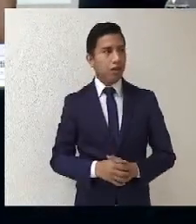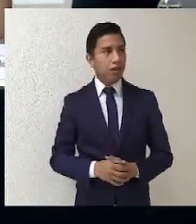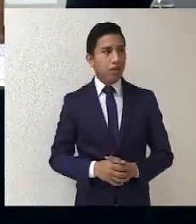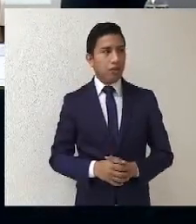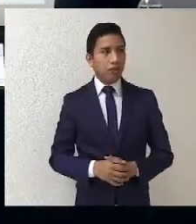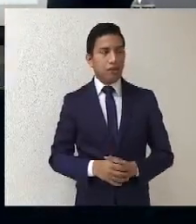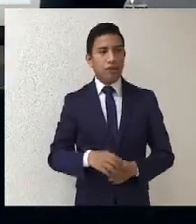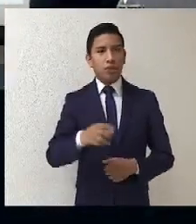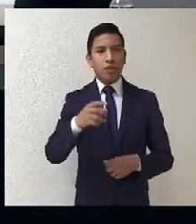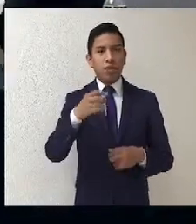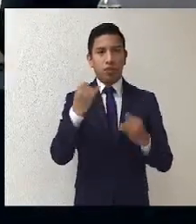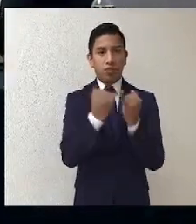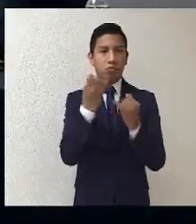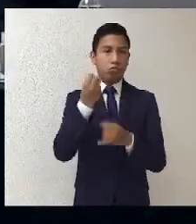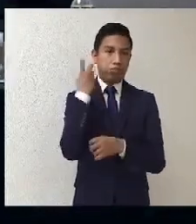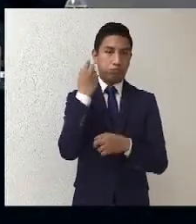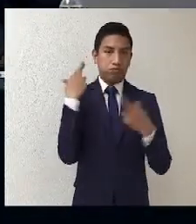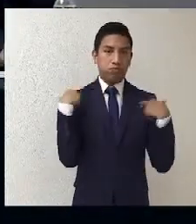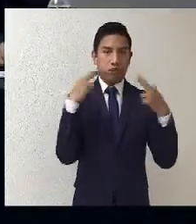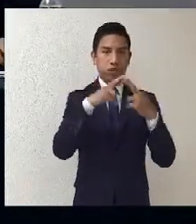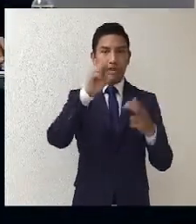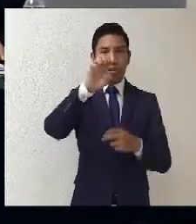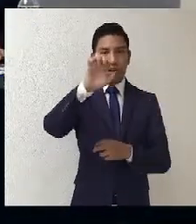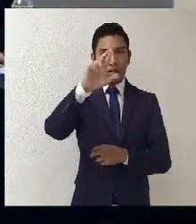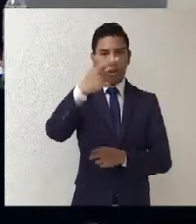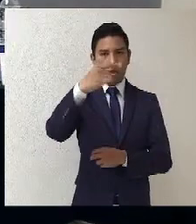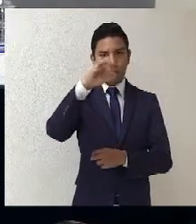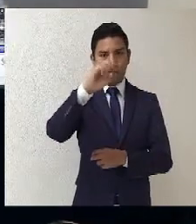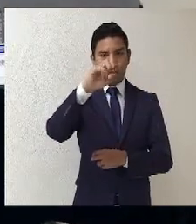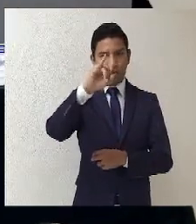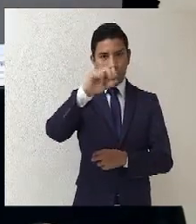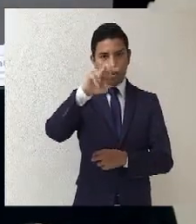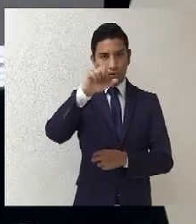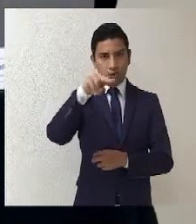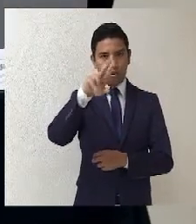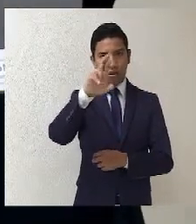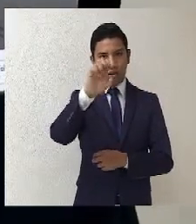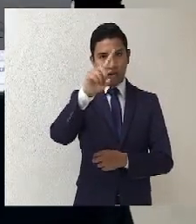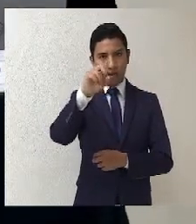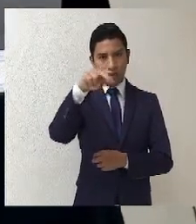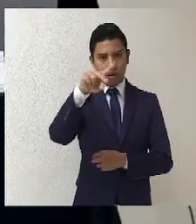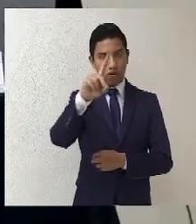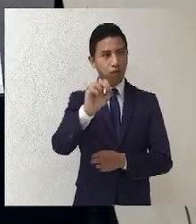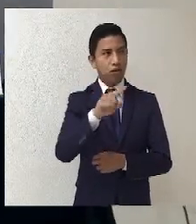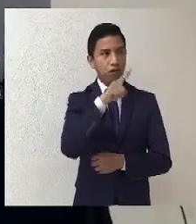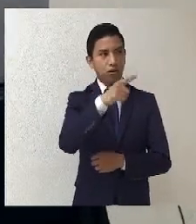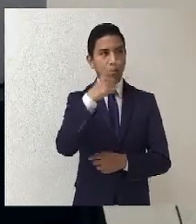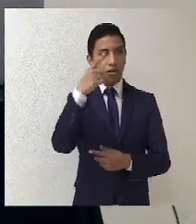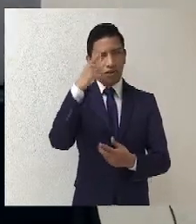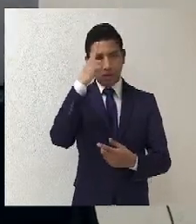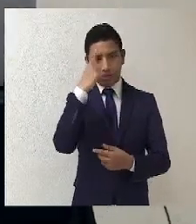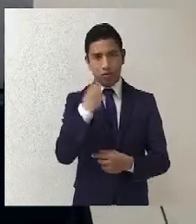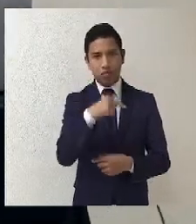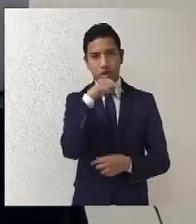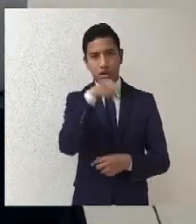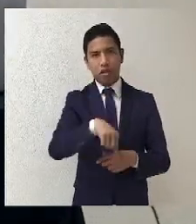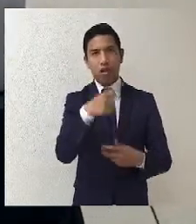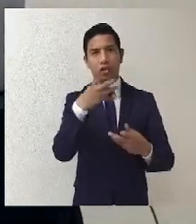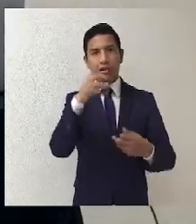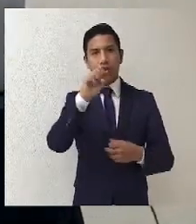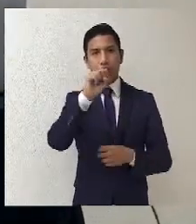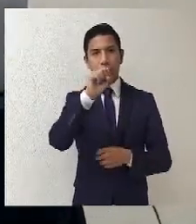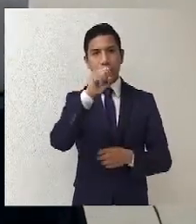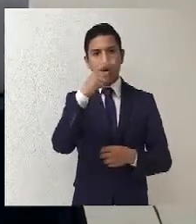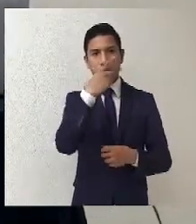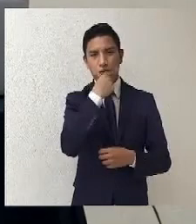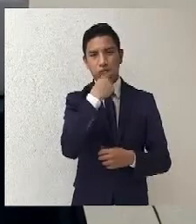Y a nuestro ponente, el maestro Sergio Iván Redondo Toca, secretario de Estudio y Cuenta de la Sala Superior del Tribunal Electoral